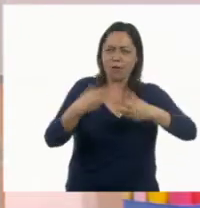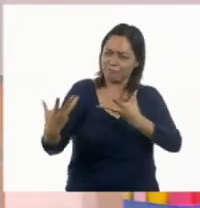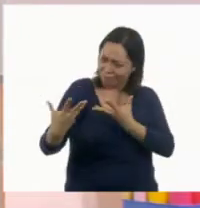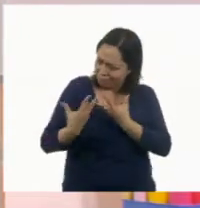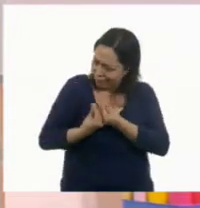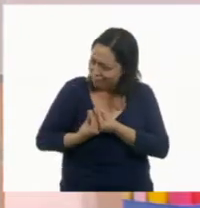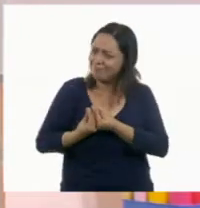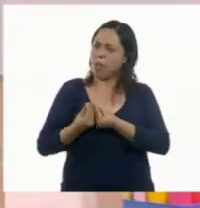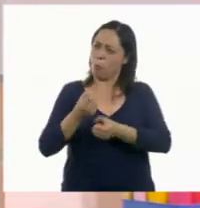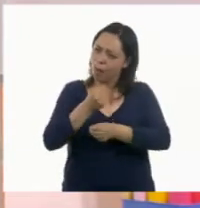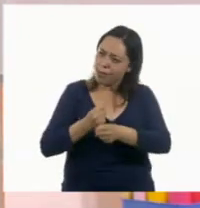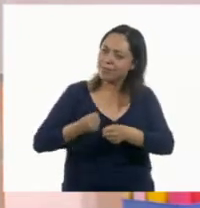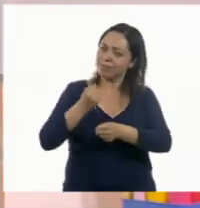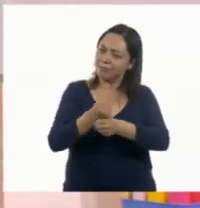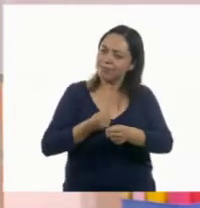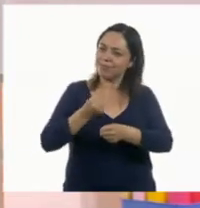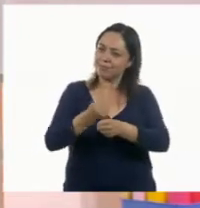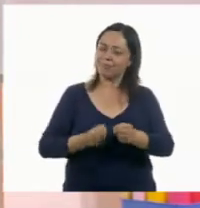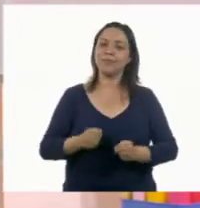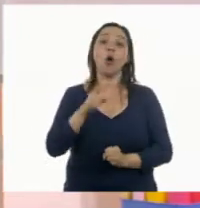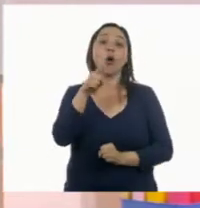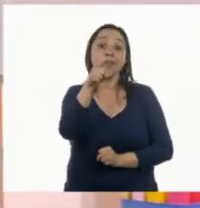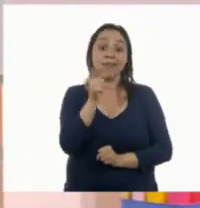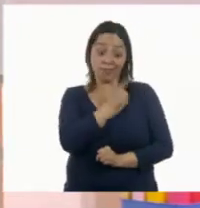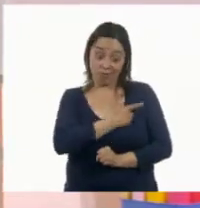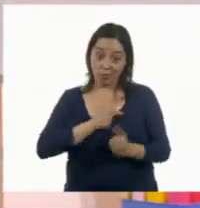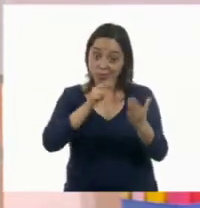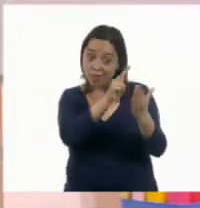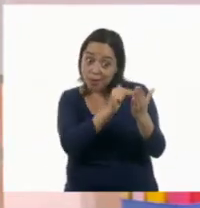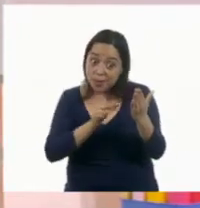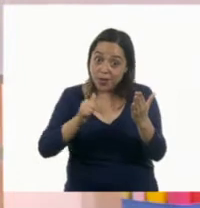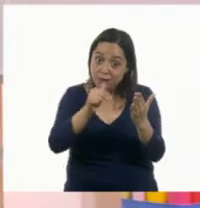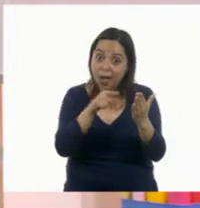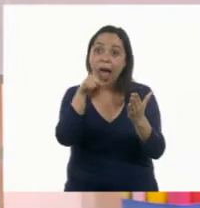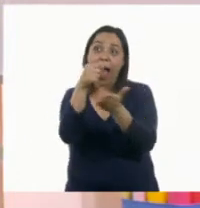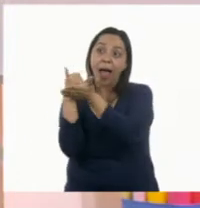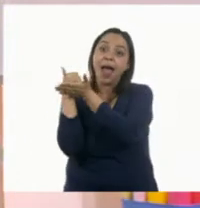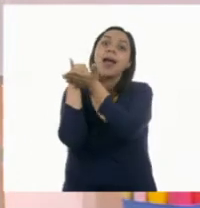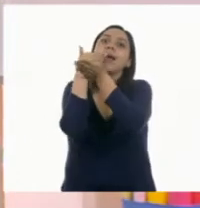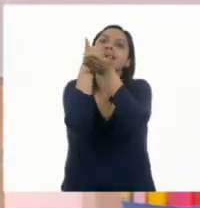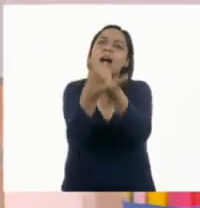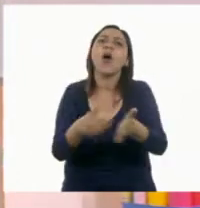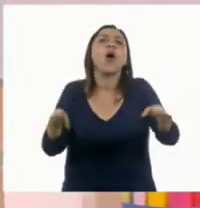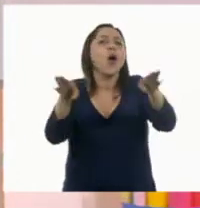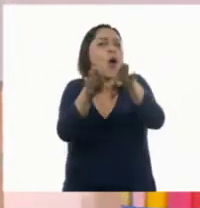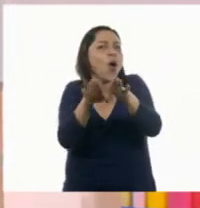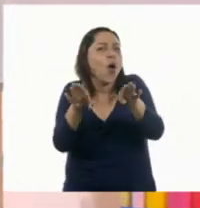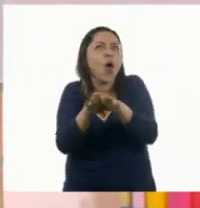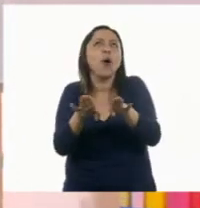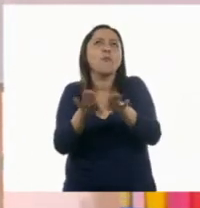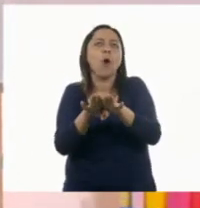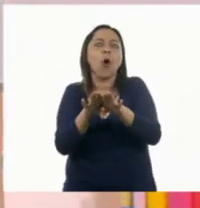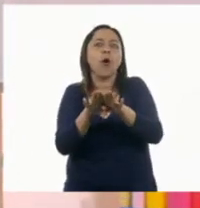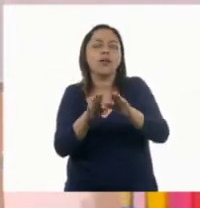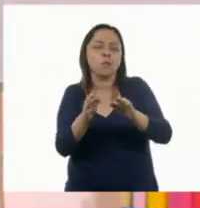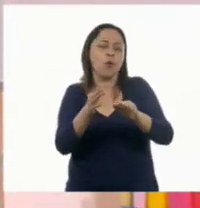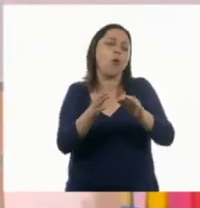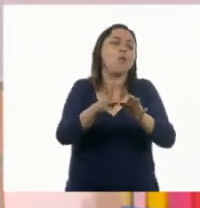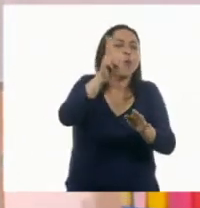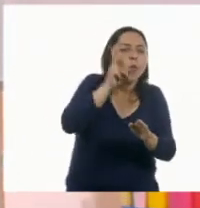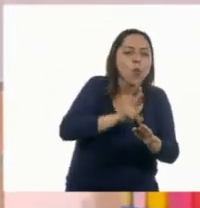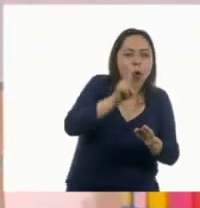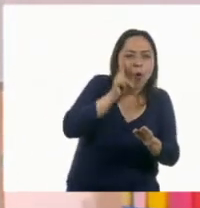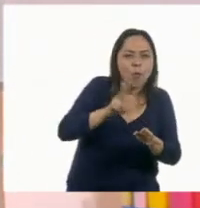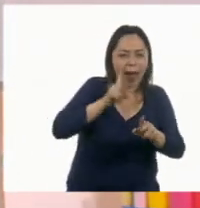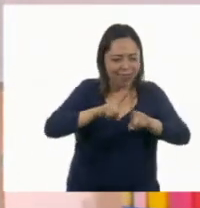otra manera. Que si te gusta pintar, que tal vez te ayuden o te enseñen cómo hacerlo de una manera diferente para que tus